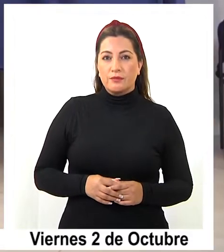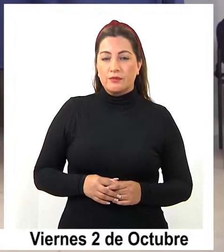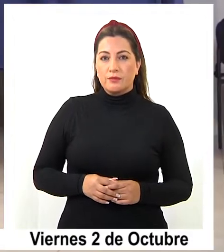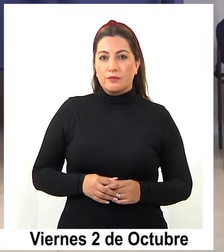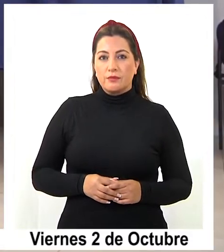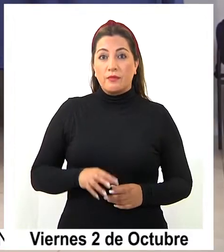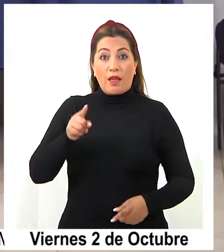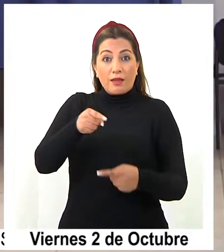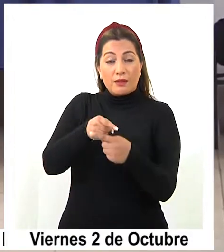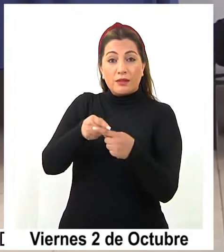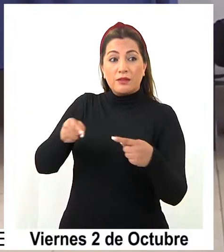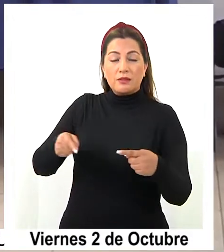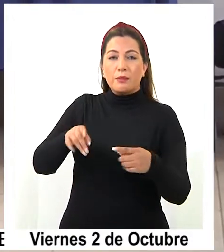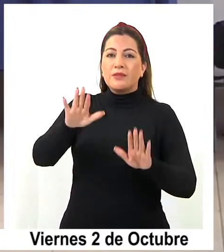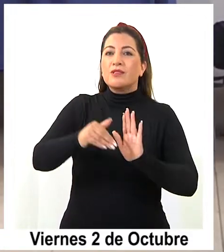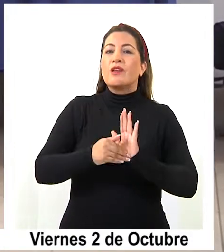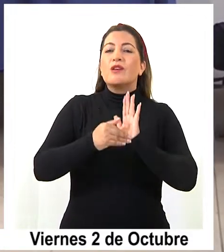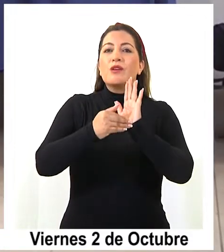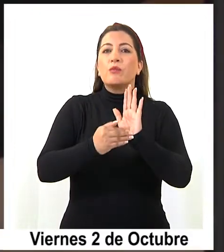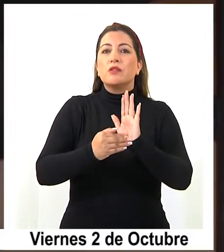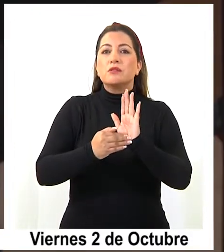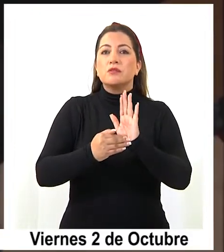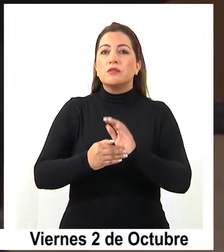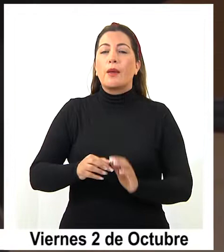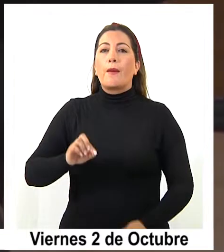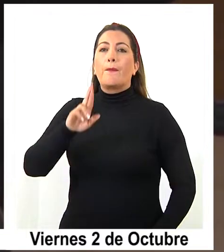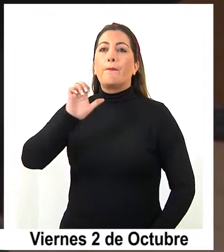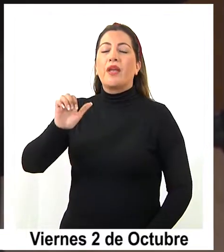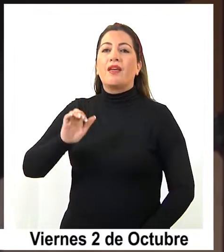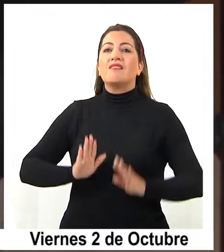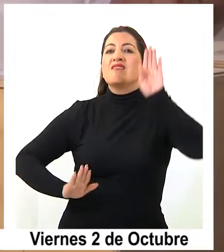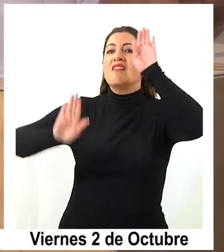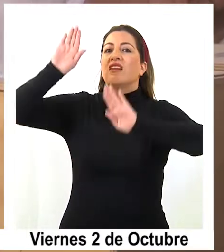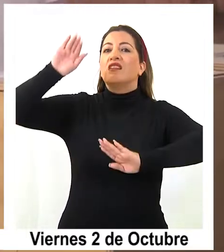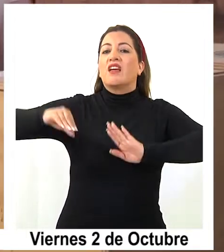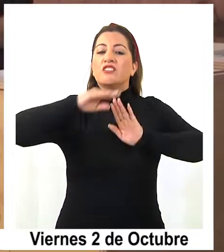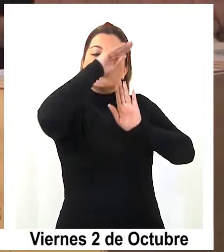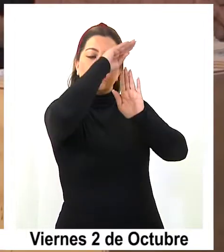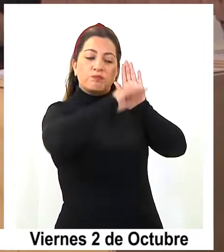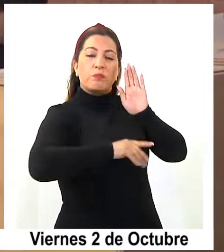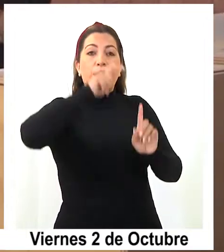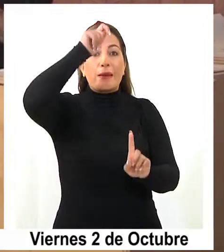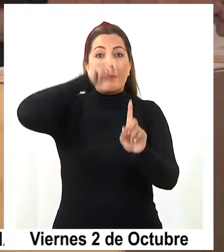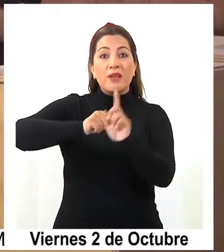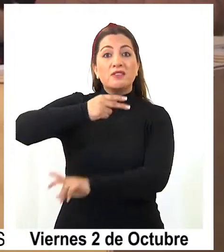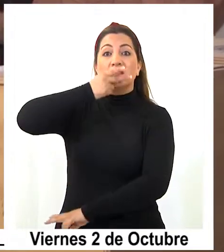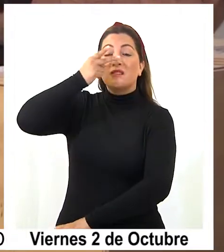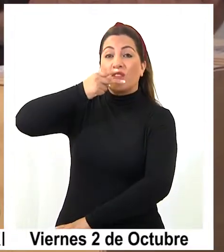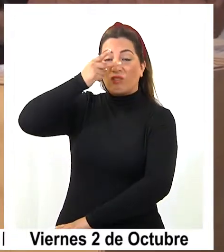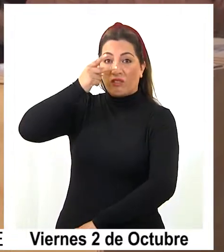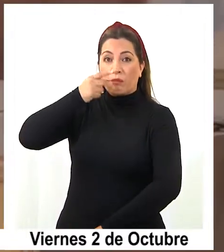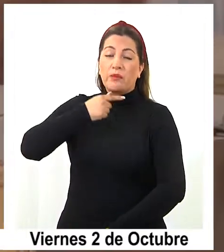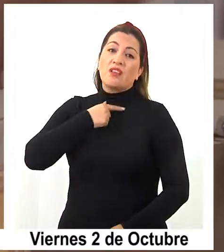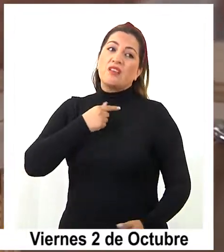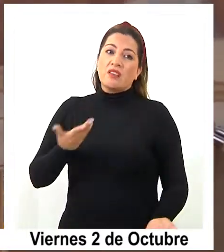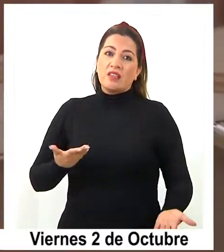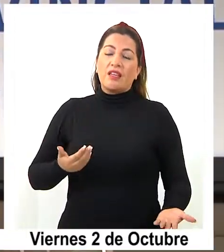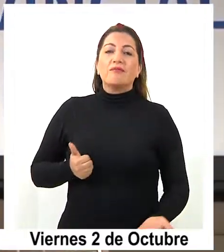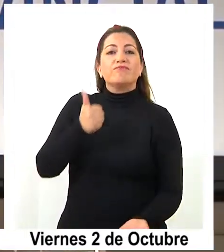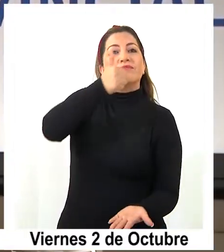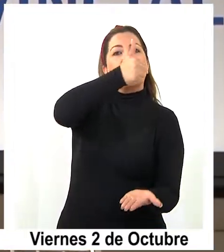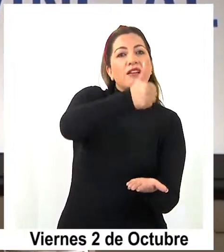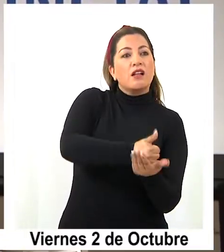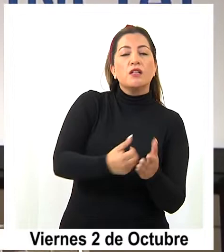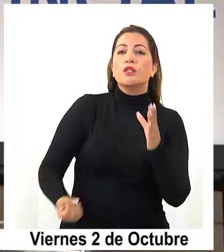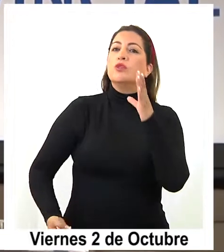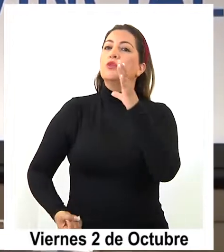Esta semana se dio a conocer la lista de precandidatos que irán a primarias en noviembre y que aspiran con ser alcalde o el